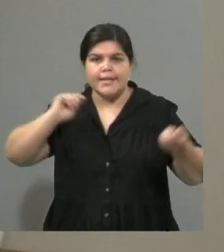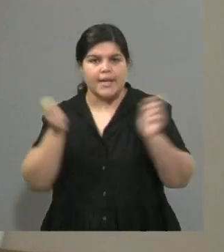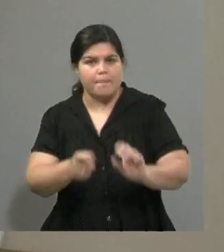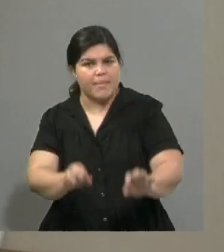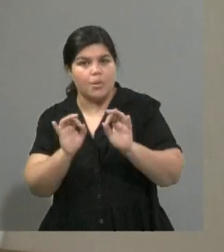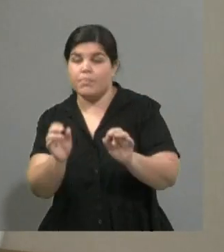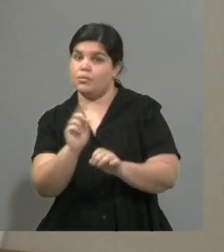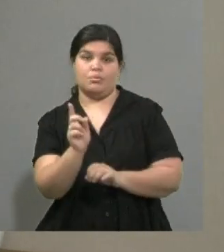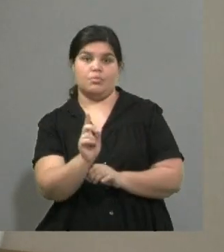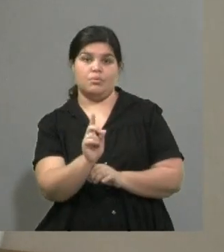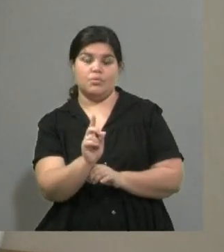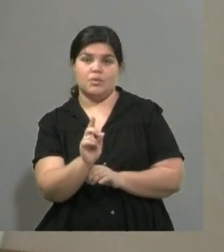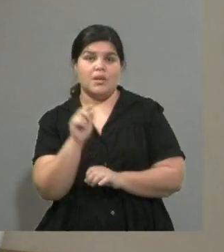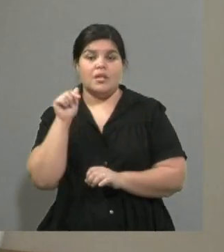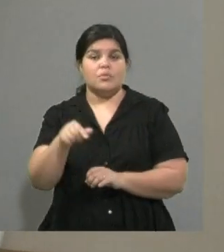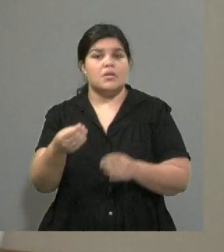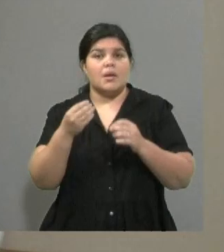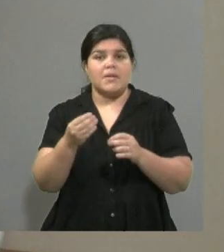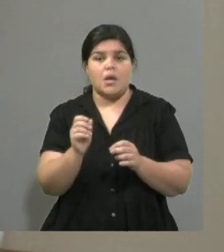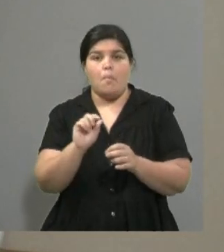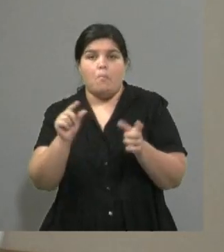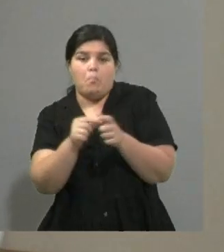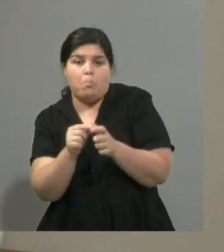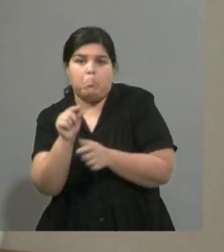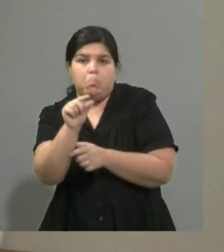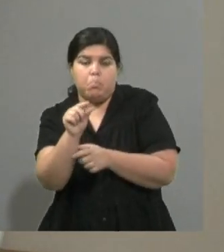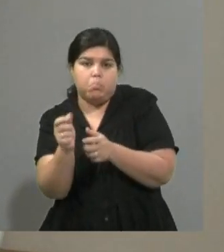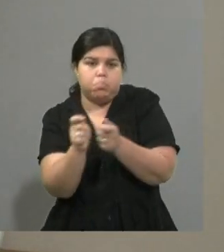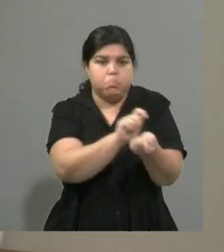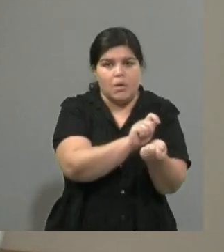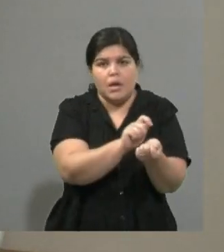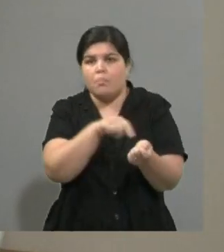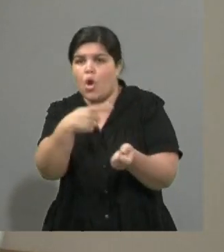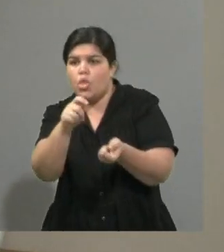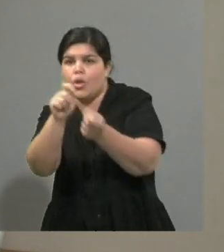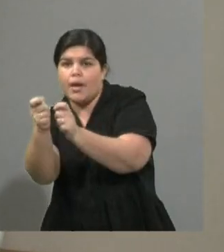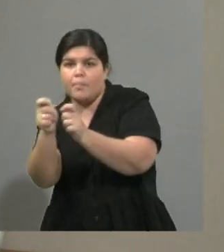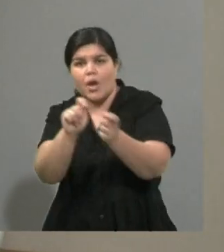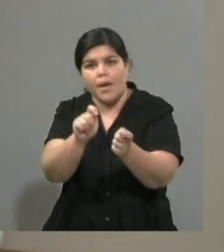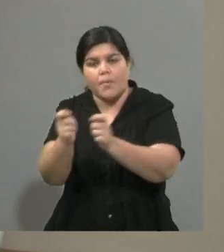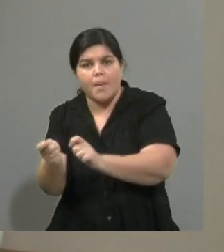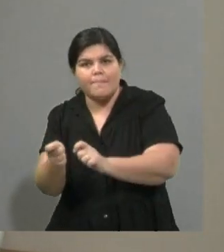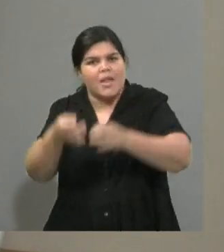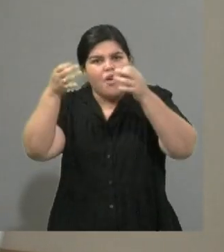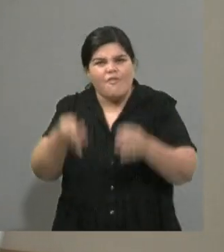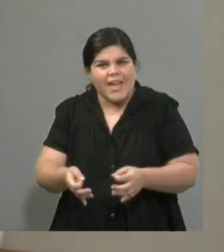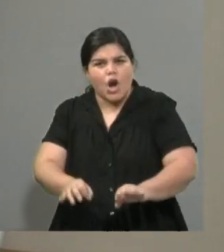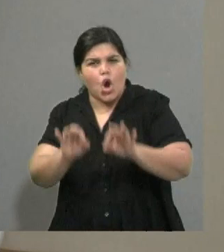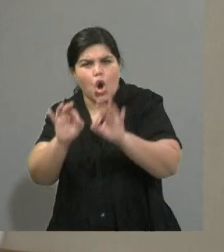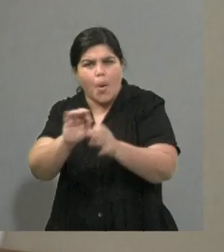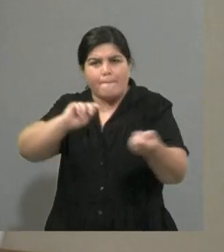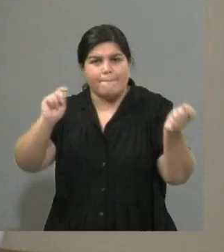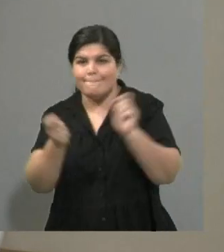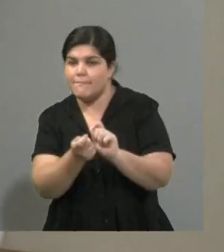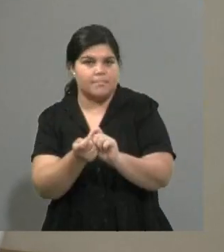que conforman justamente el poder, los distintos como por ejemplo Kezbolá, Amal, fuerzas libanesas, tratan de acaparar el poder